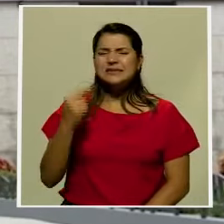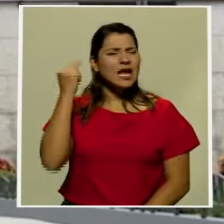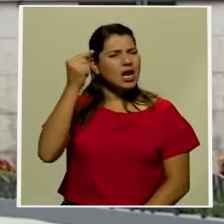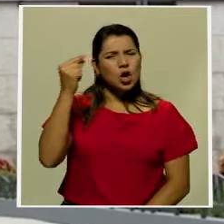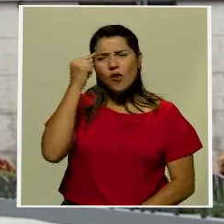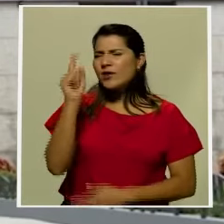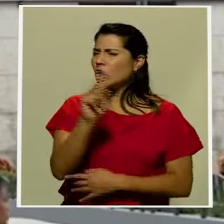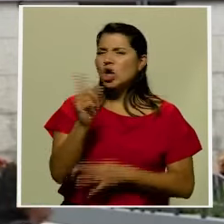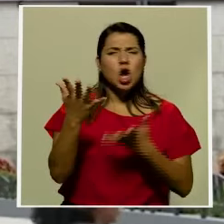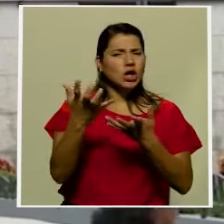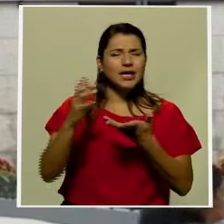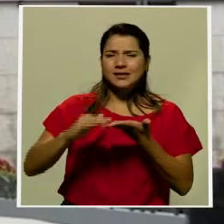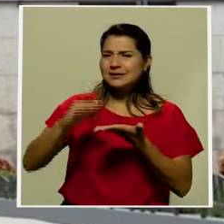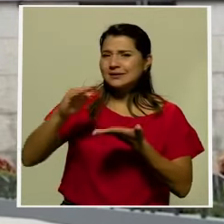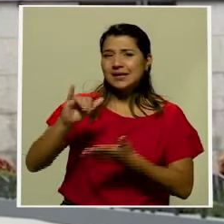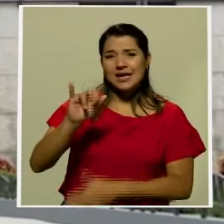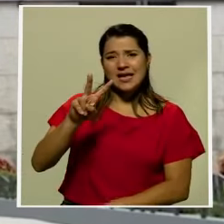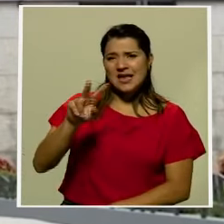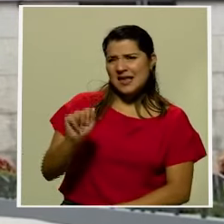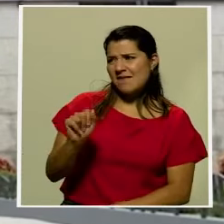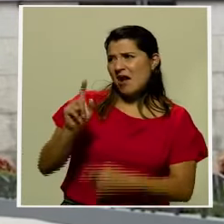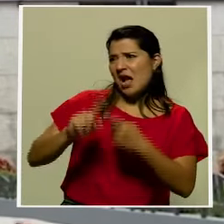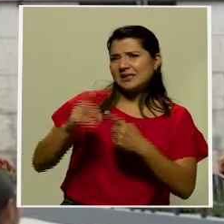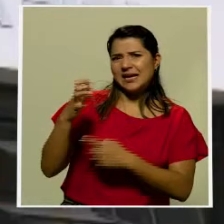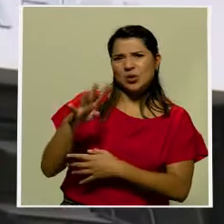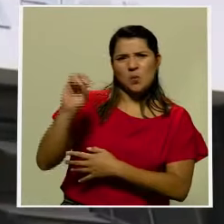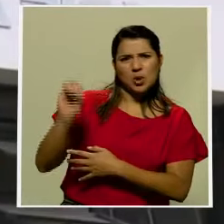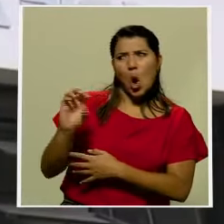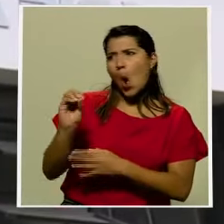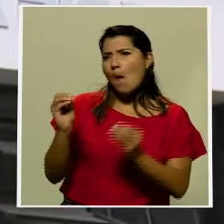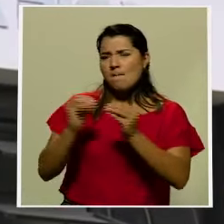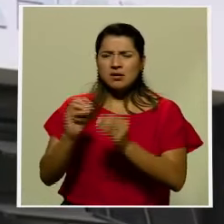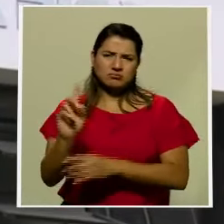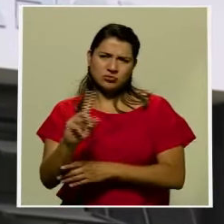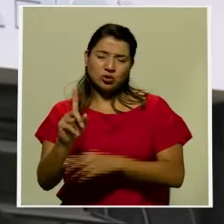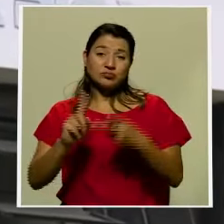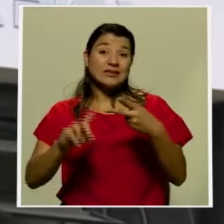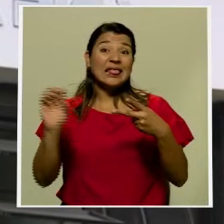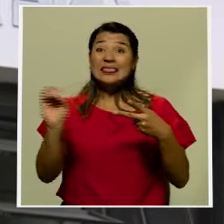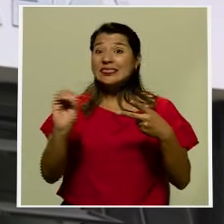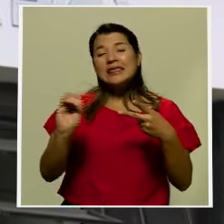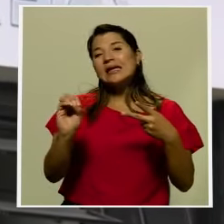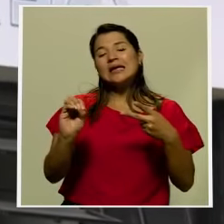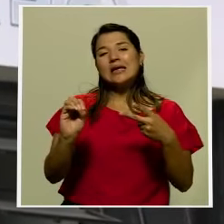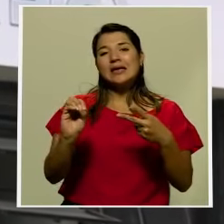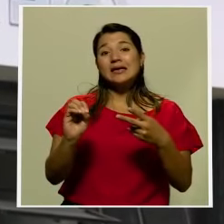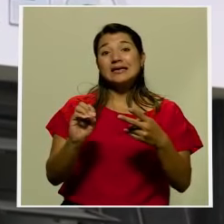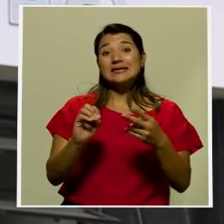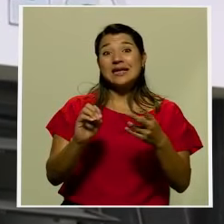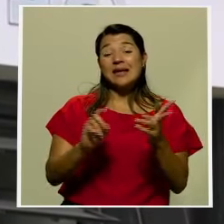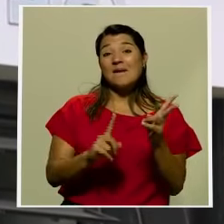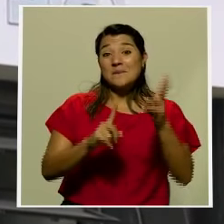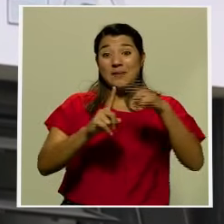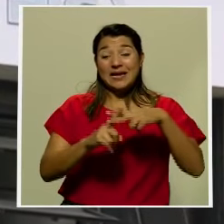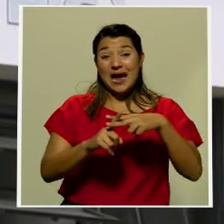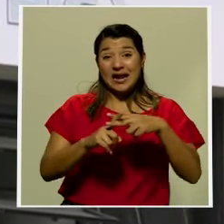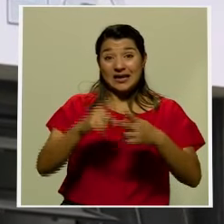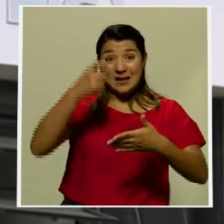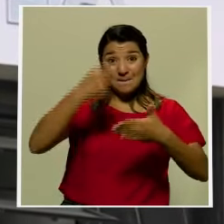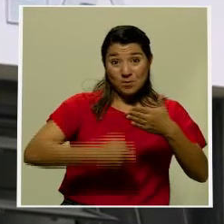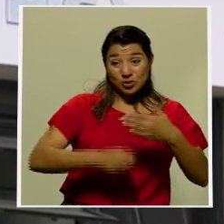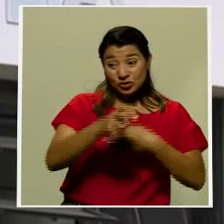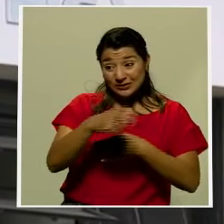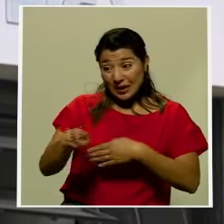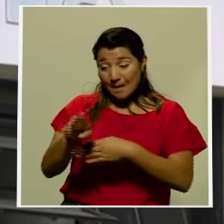% ni a un porcentaje mayor y tampoco crear un impuesto a las transacciones financieras como parte de la propuesta a negociar con el Fondo Monetario